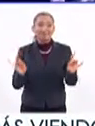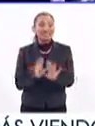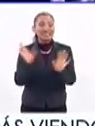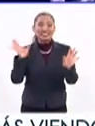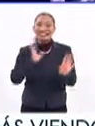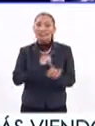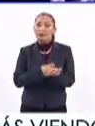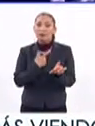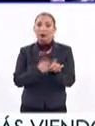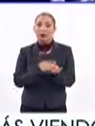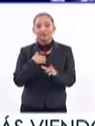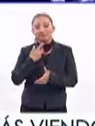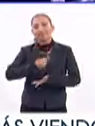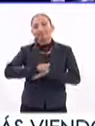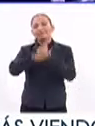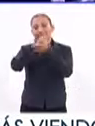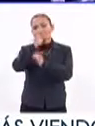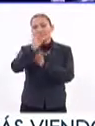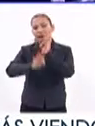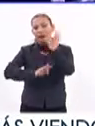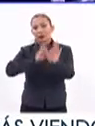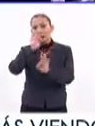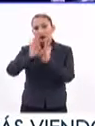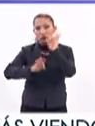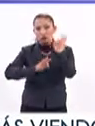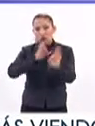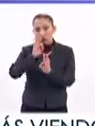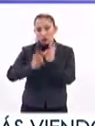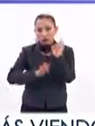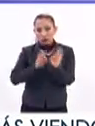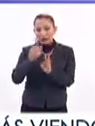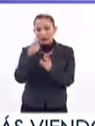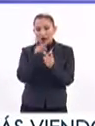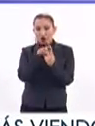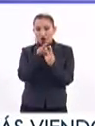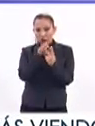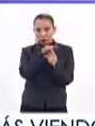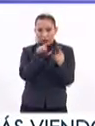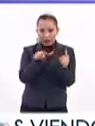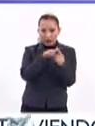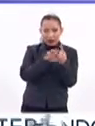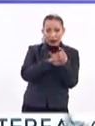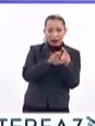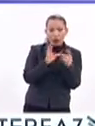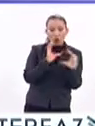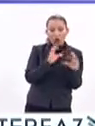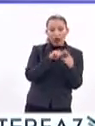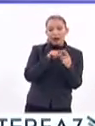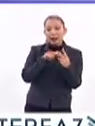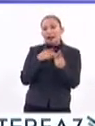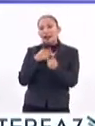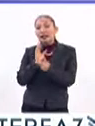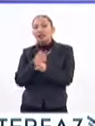enfermedad, el tratamiento. Entonces, con esas dos diferencias hay un camino científico que